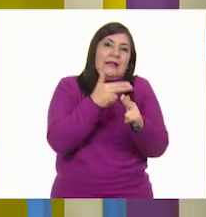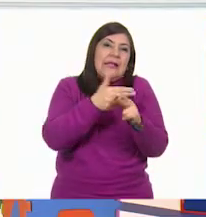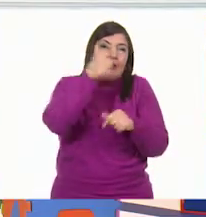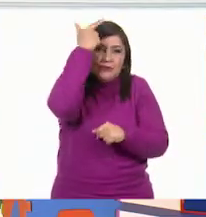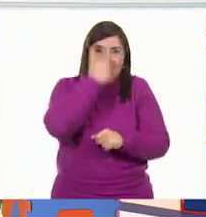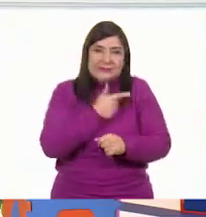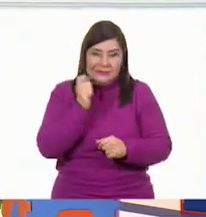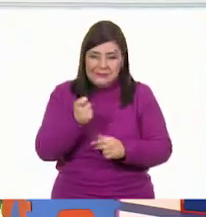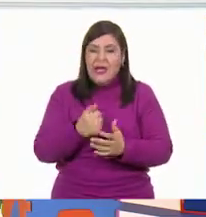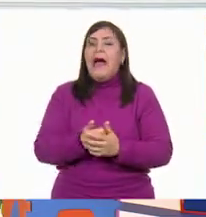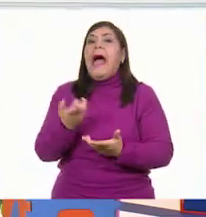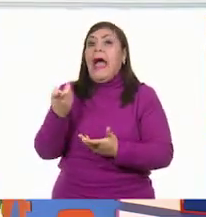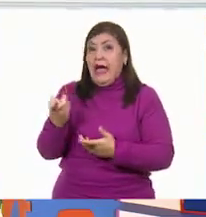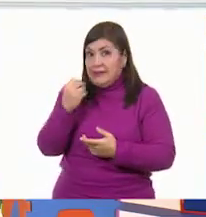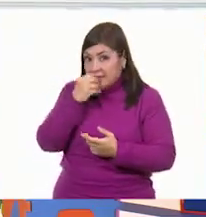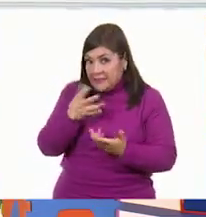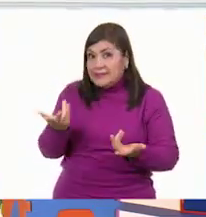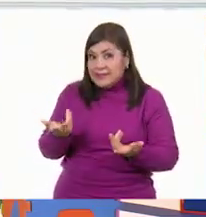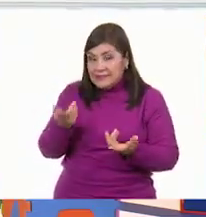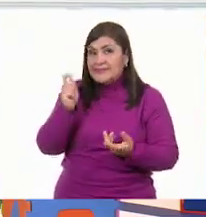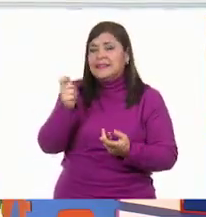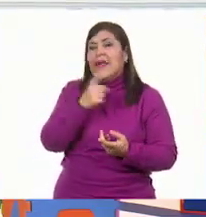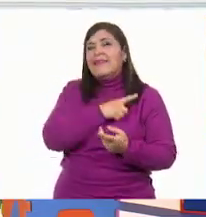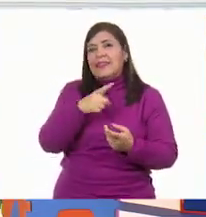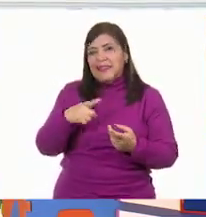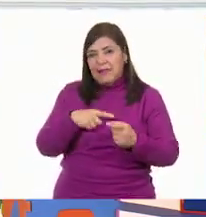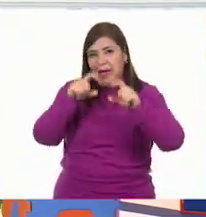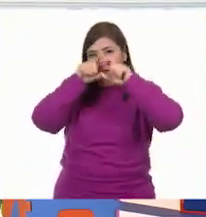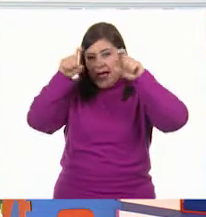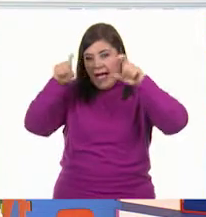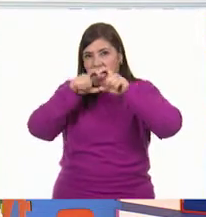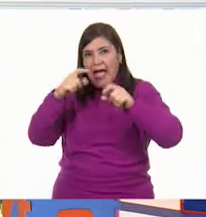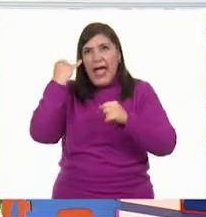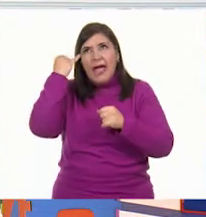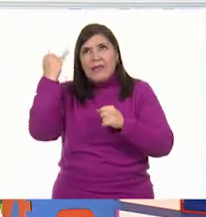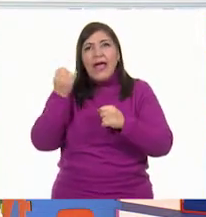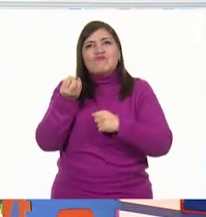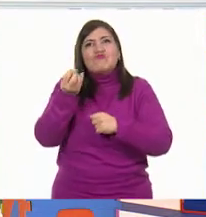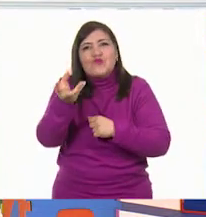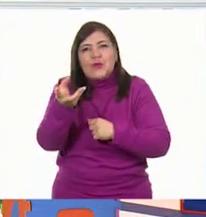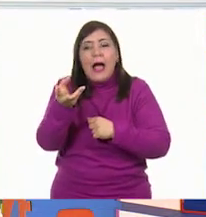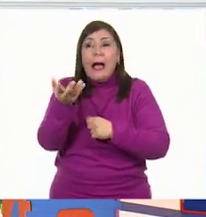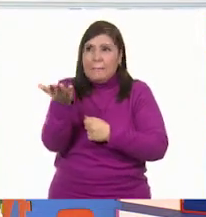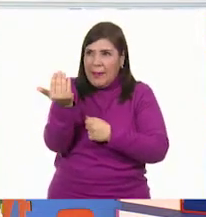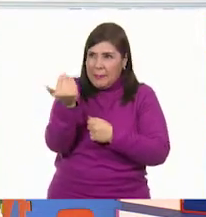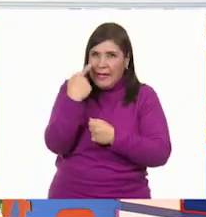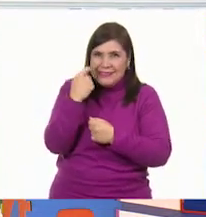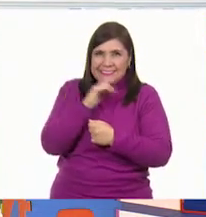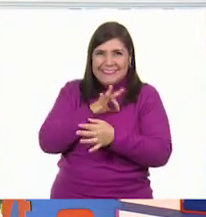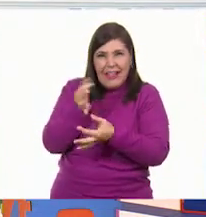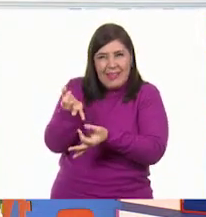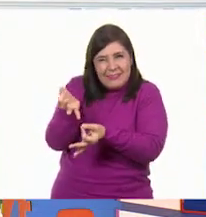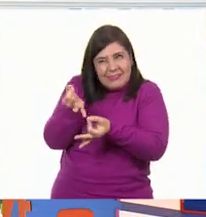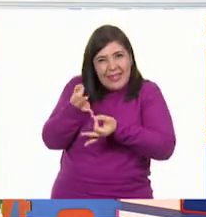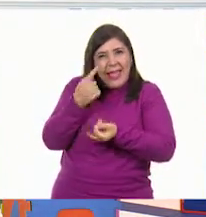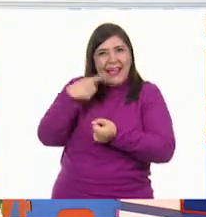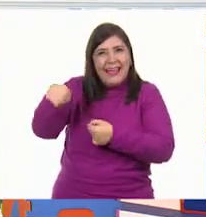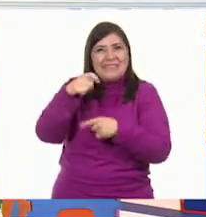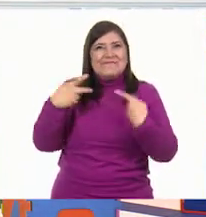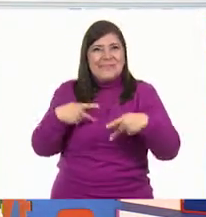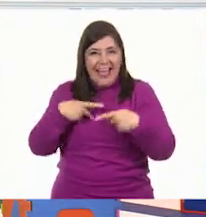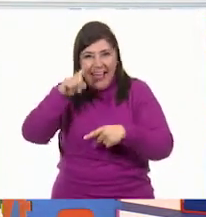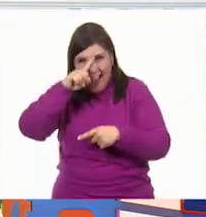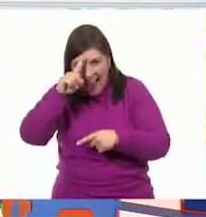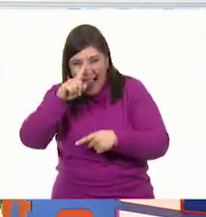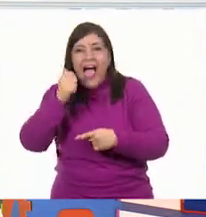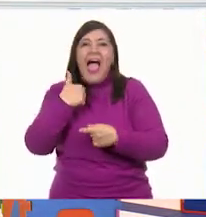espectacular, ¿verdad? Hay que pensar en esas frases que atrapen, ¿verdad? Y que inviten a esa recomendación. Y,